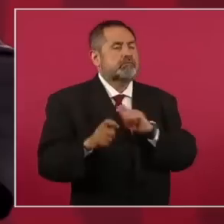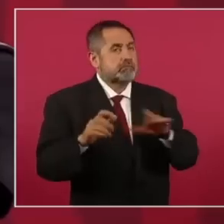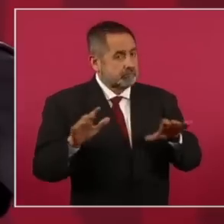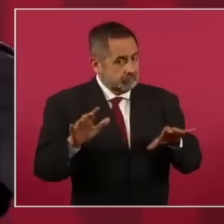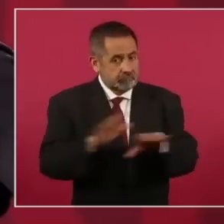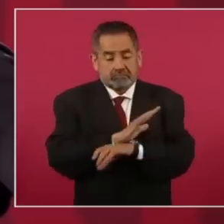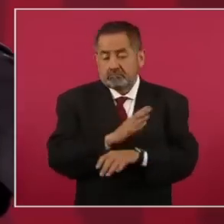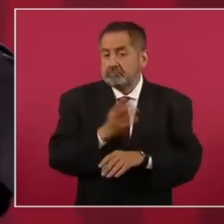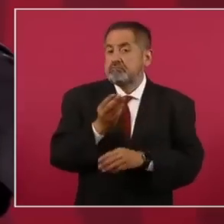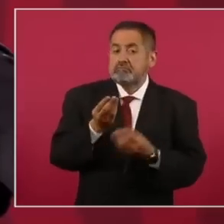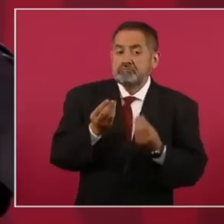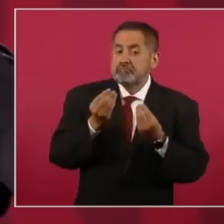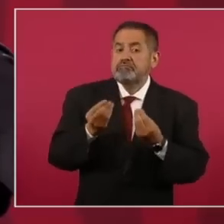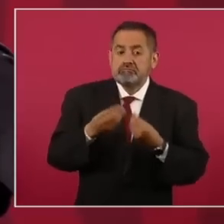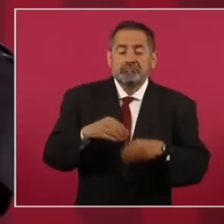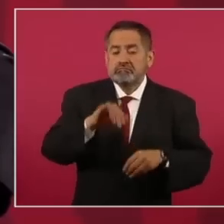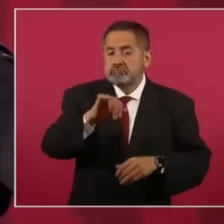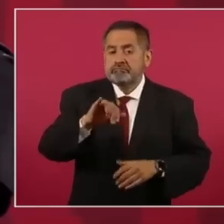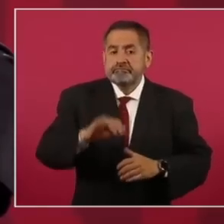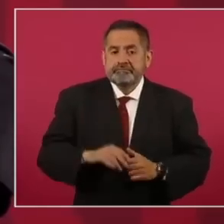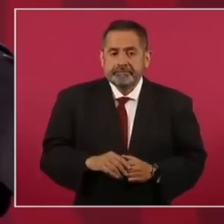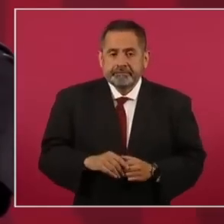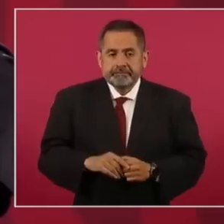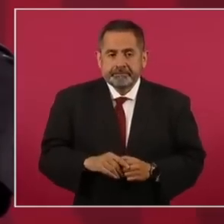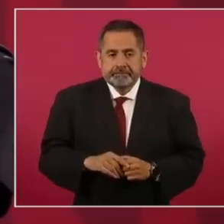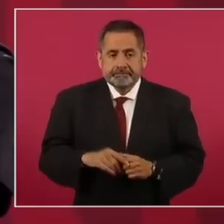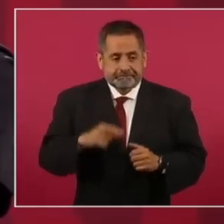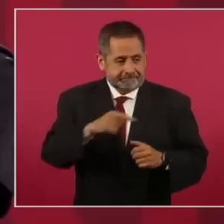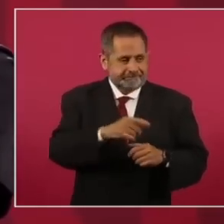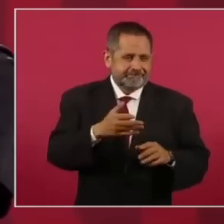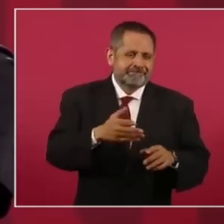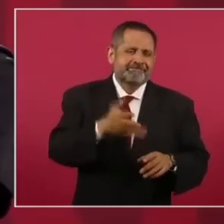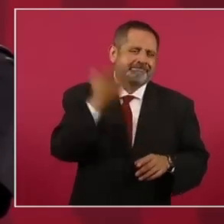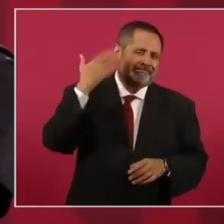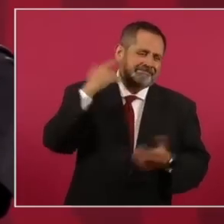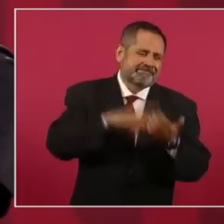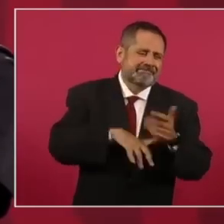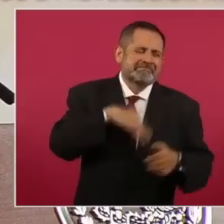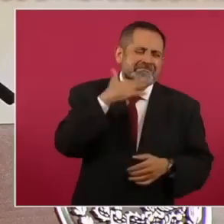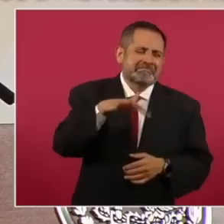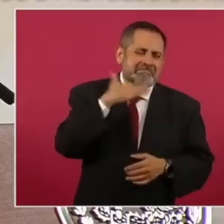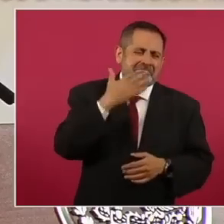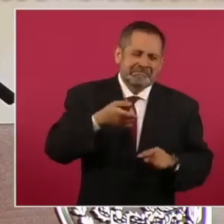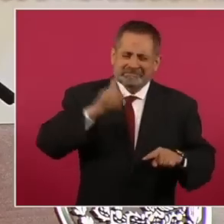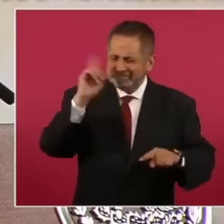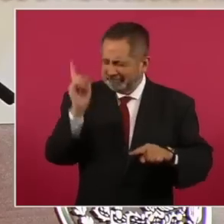erosionar el Estado corrupto…